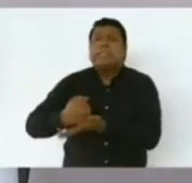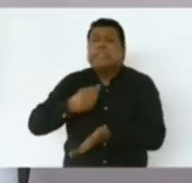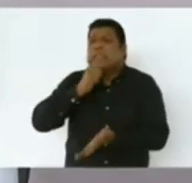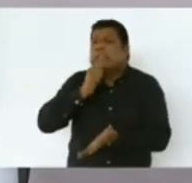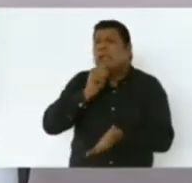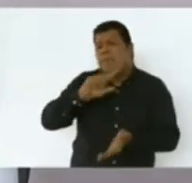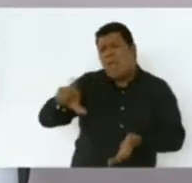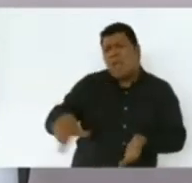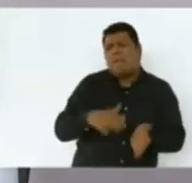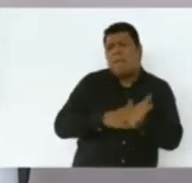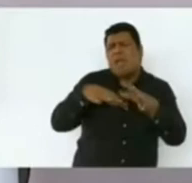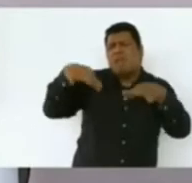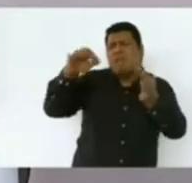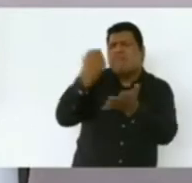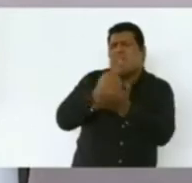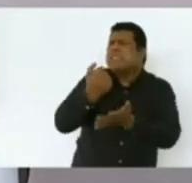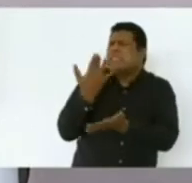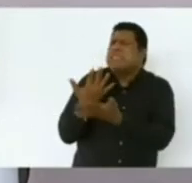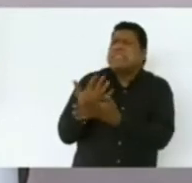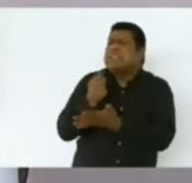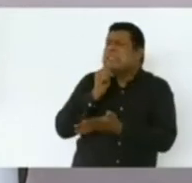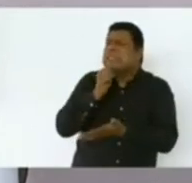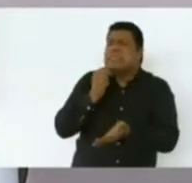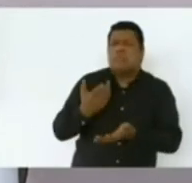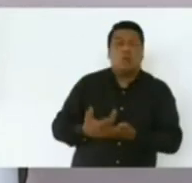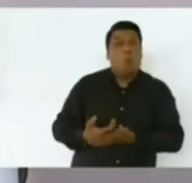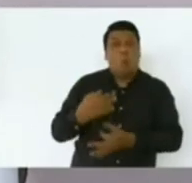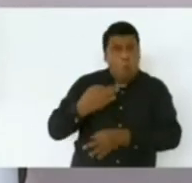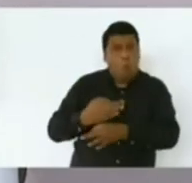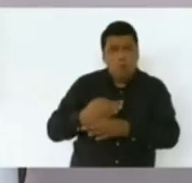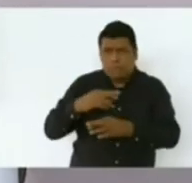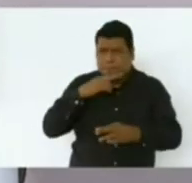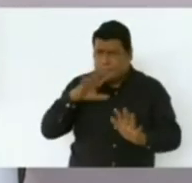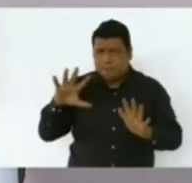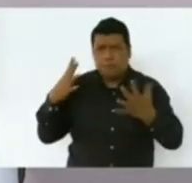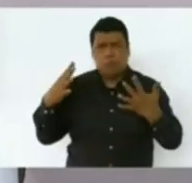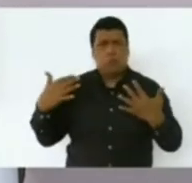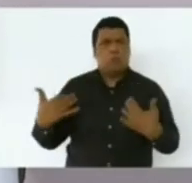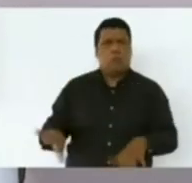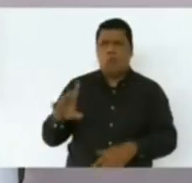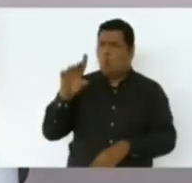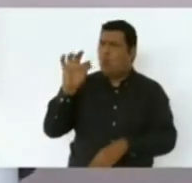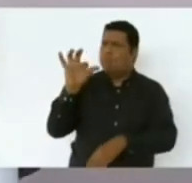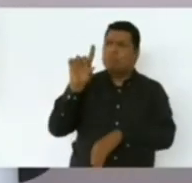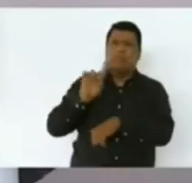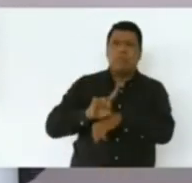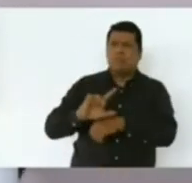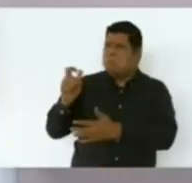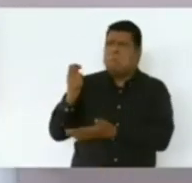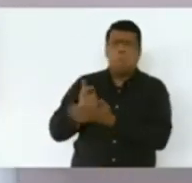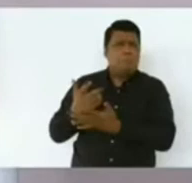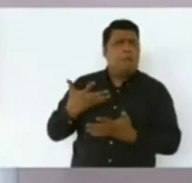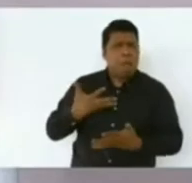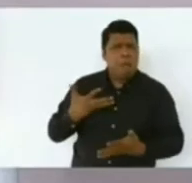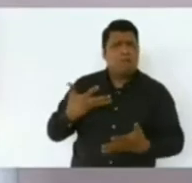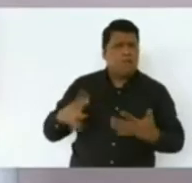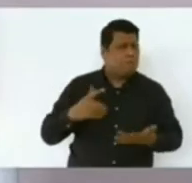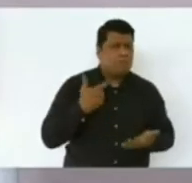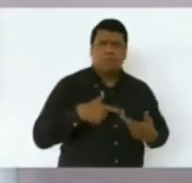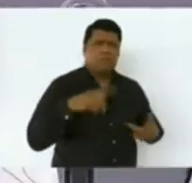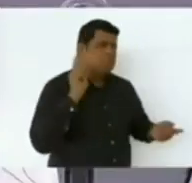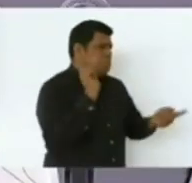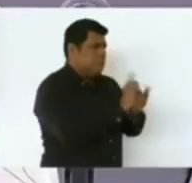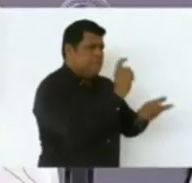y ya en este caso, en 40 días, ya tiene el dinero la gente,